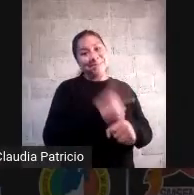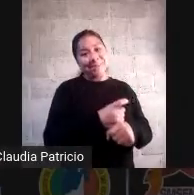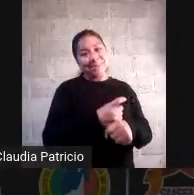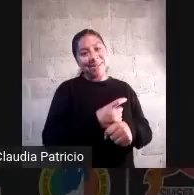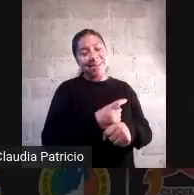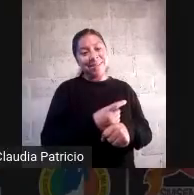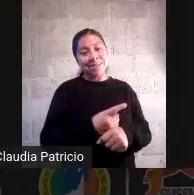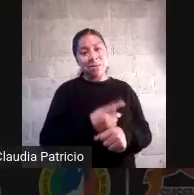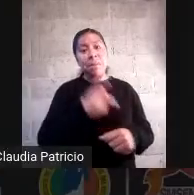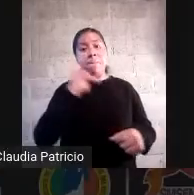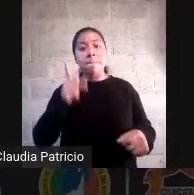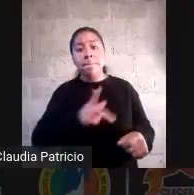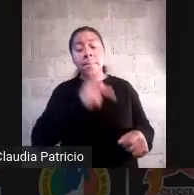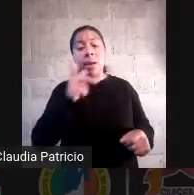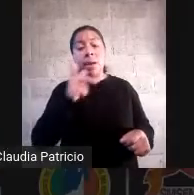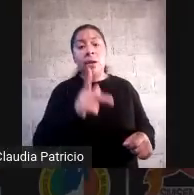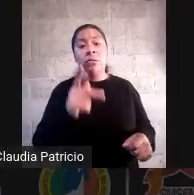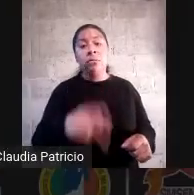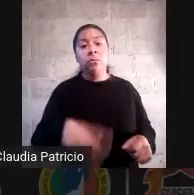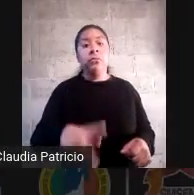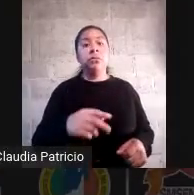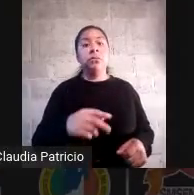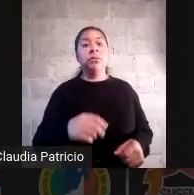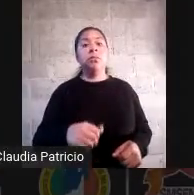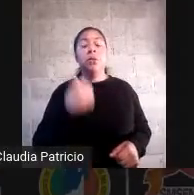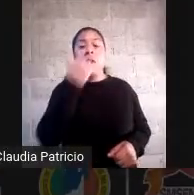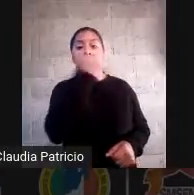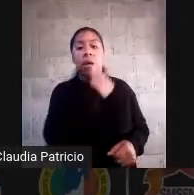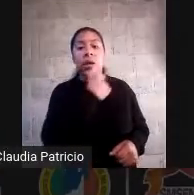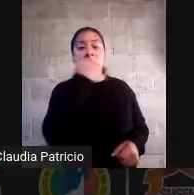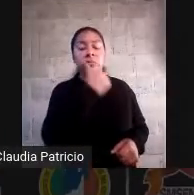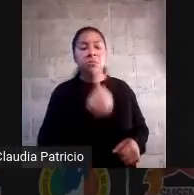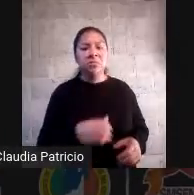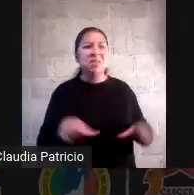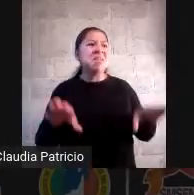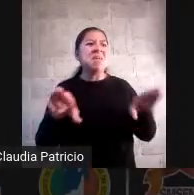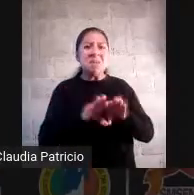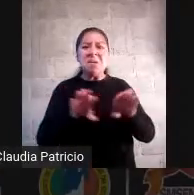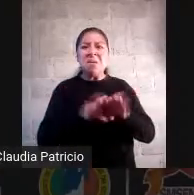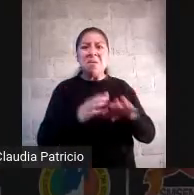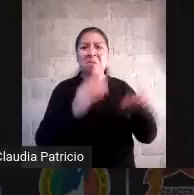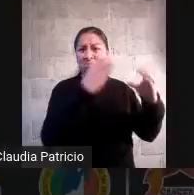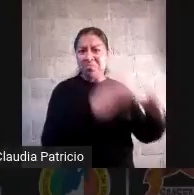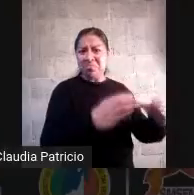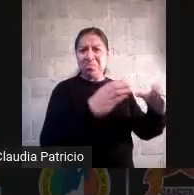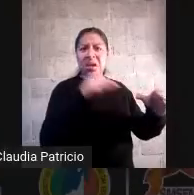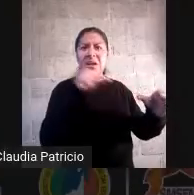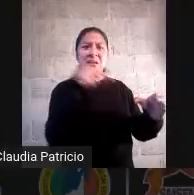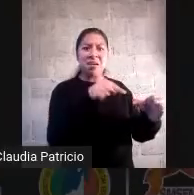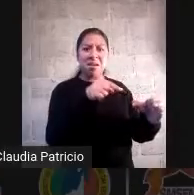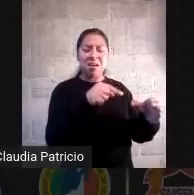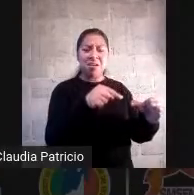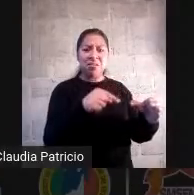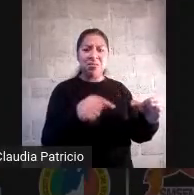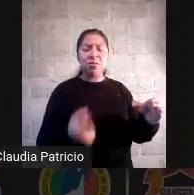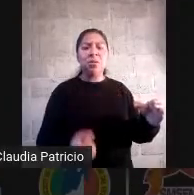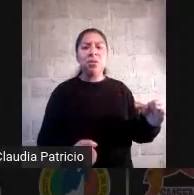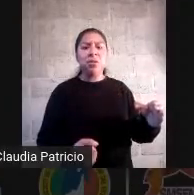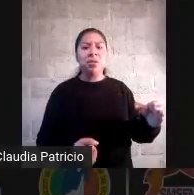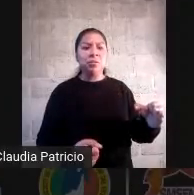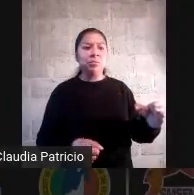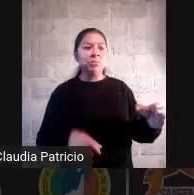formó los clubes si no me expresan ellos que les gusta que cuáles son sus sus hobbies